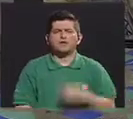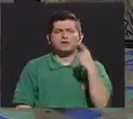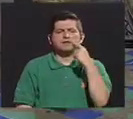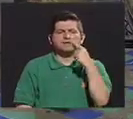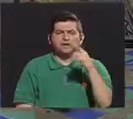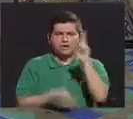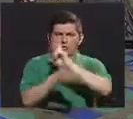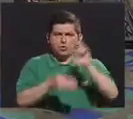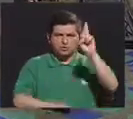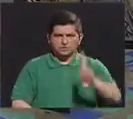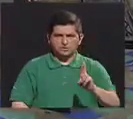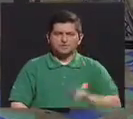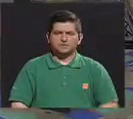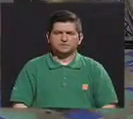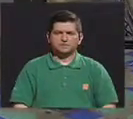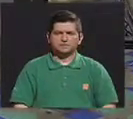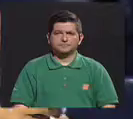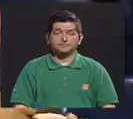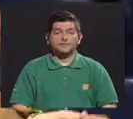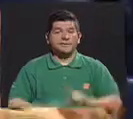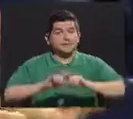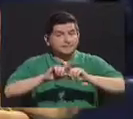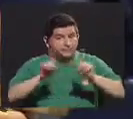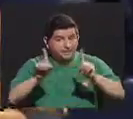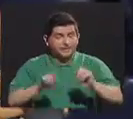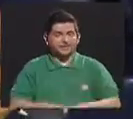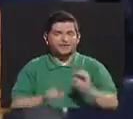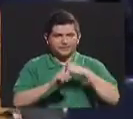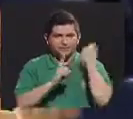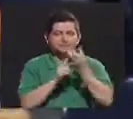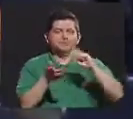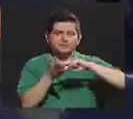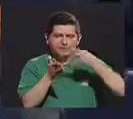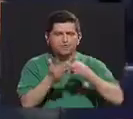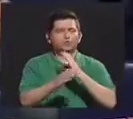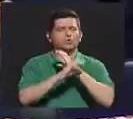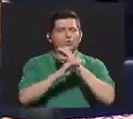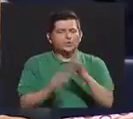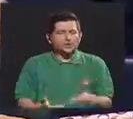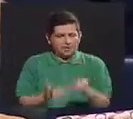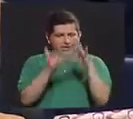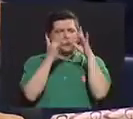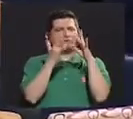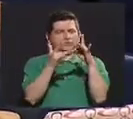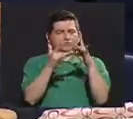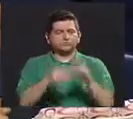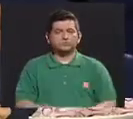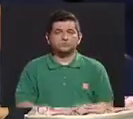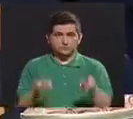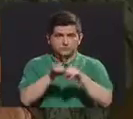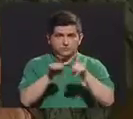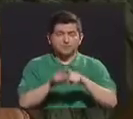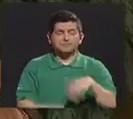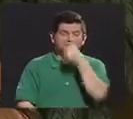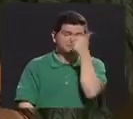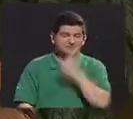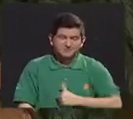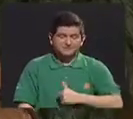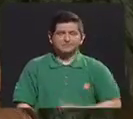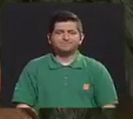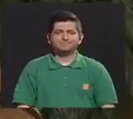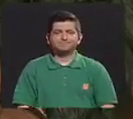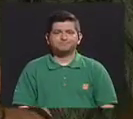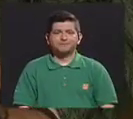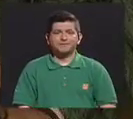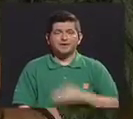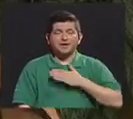Costa Rica. Eso sí, esta condición implica tener cuidados especiales y hacer ciertos sacrificios. Sí, mi actividad